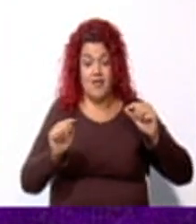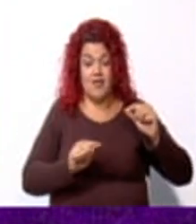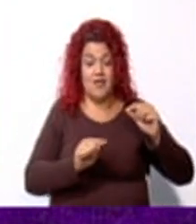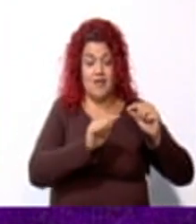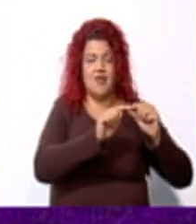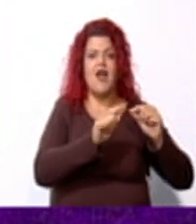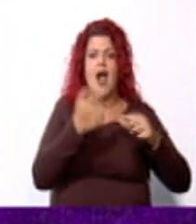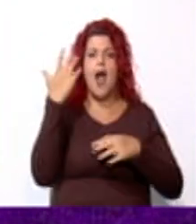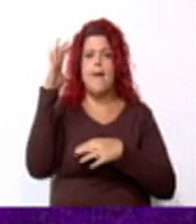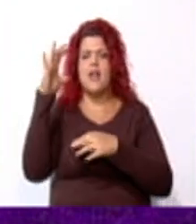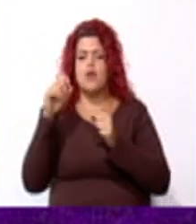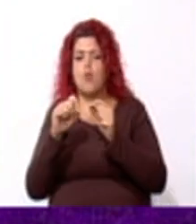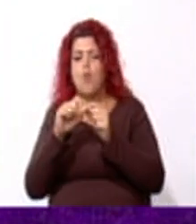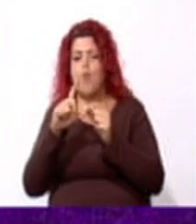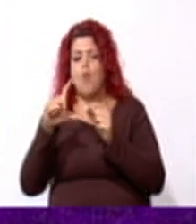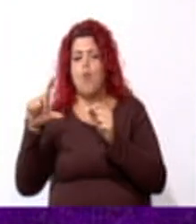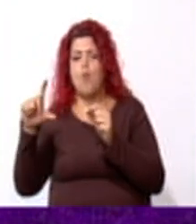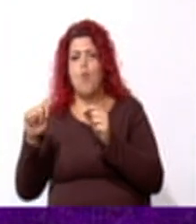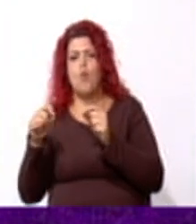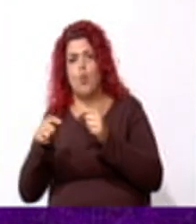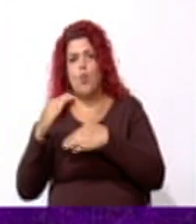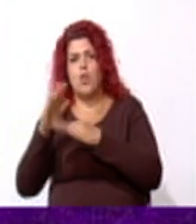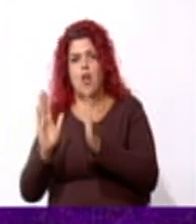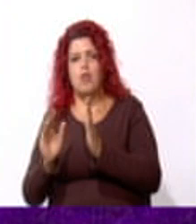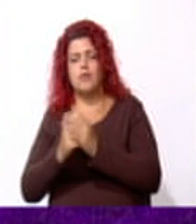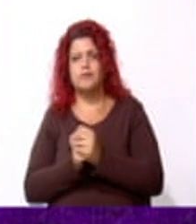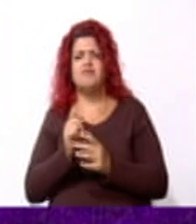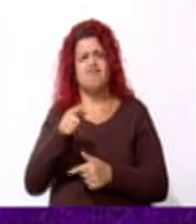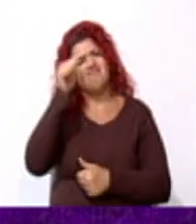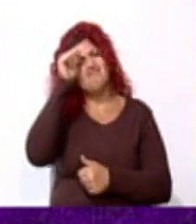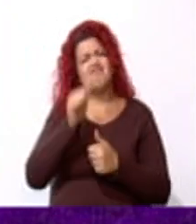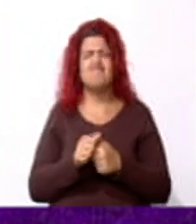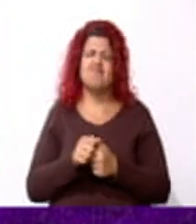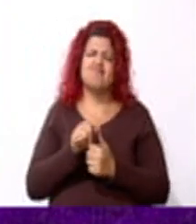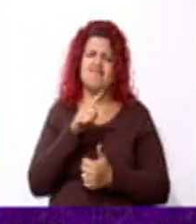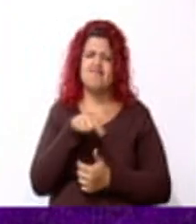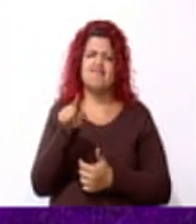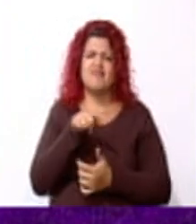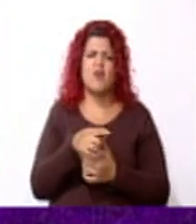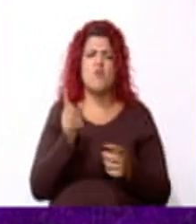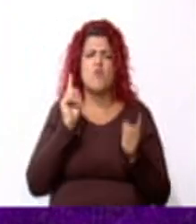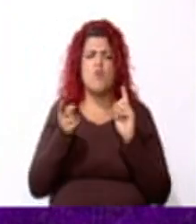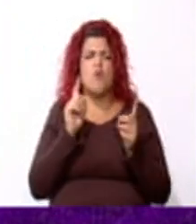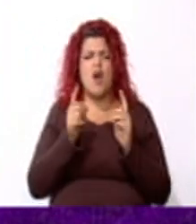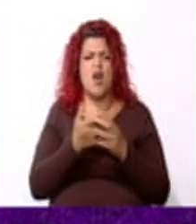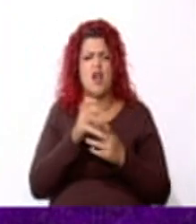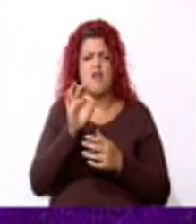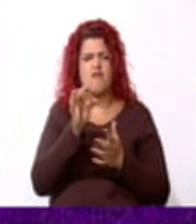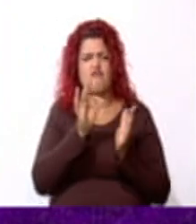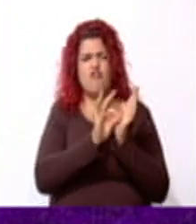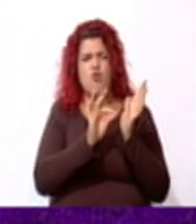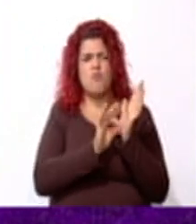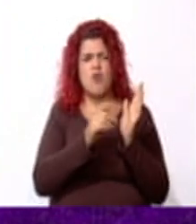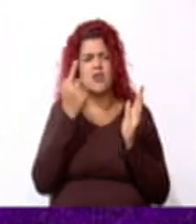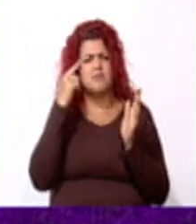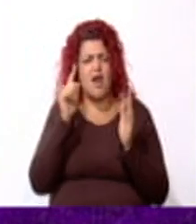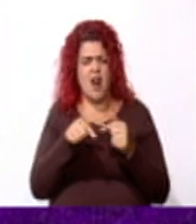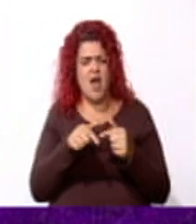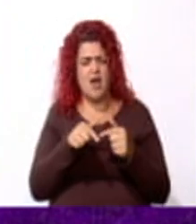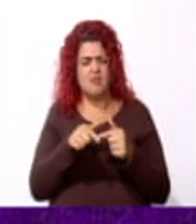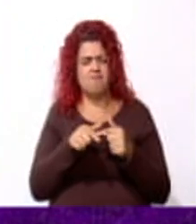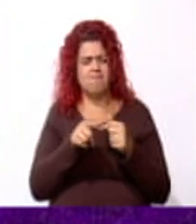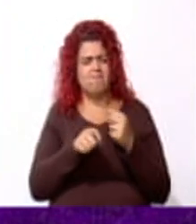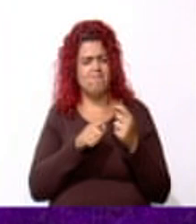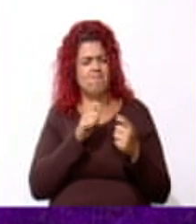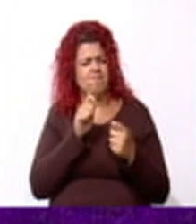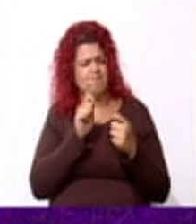Bueno, pero recordarán ustedes cuáles son las fórmulas para determinar el